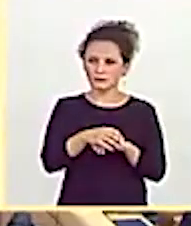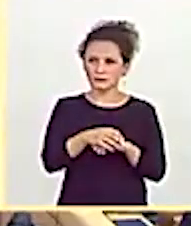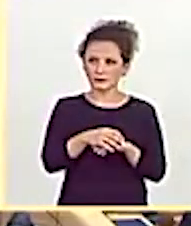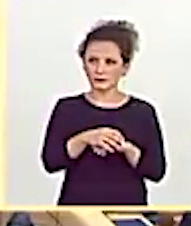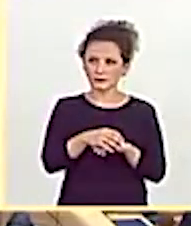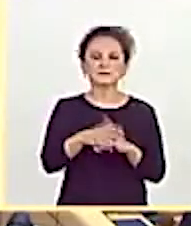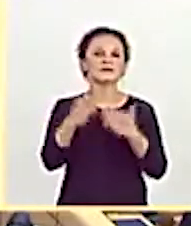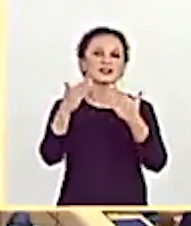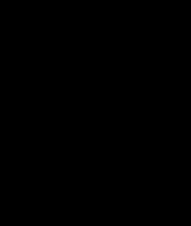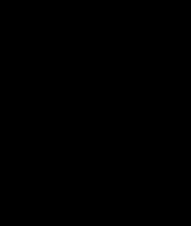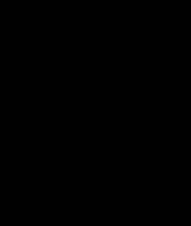Gracias, vicepresidenta Segunda.